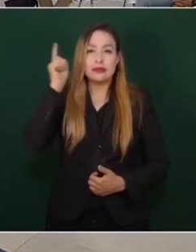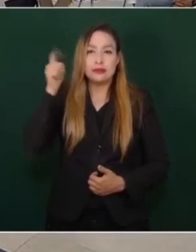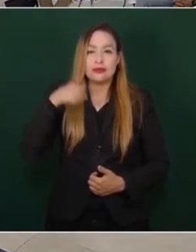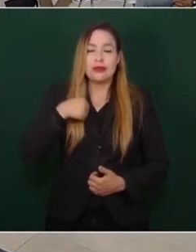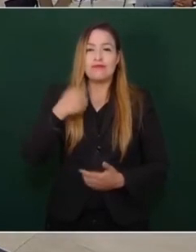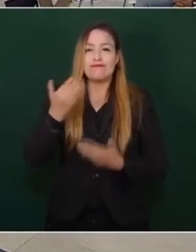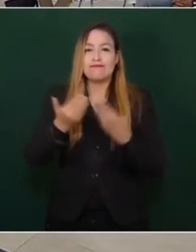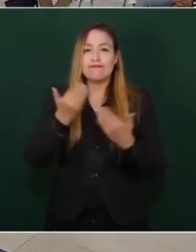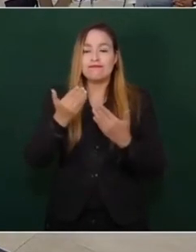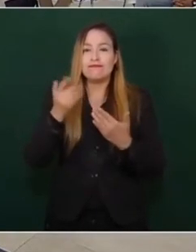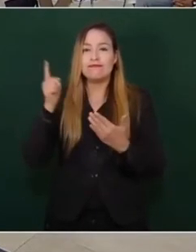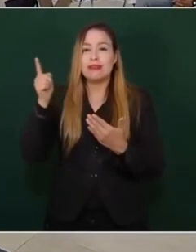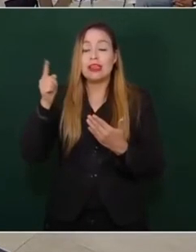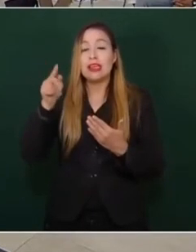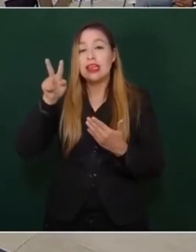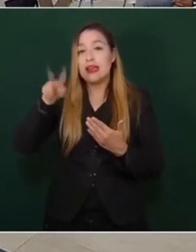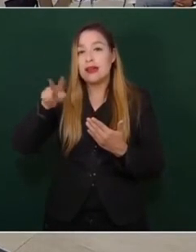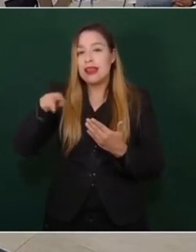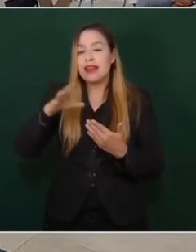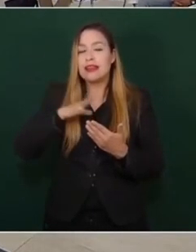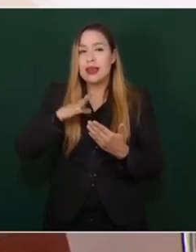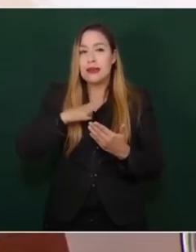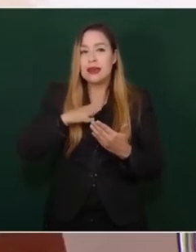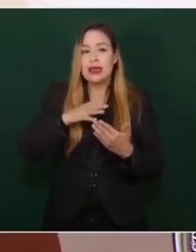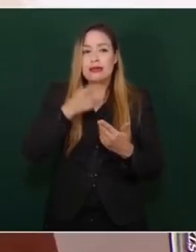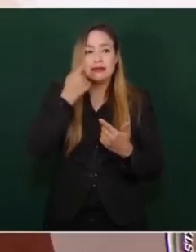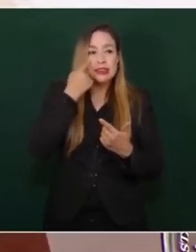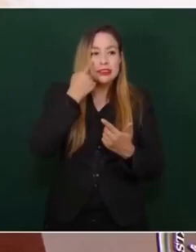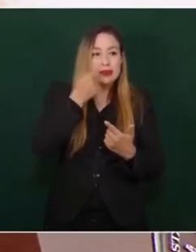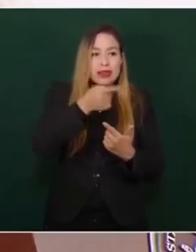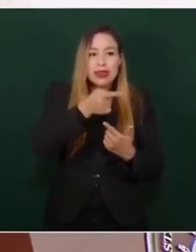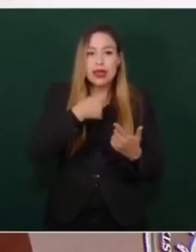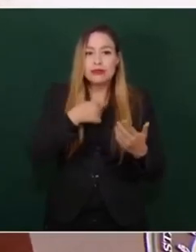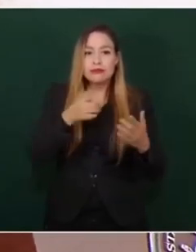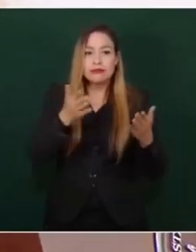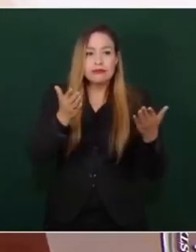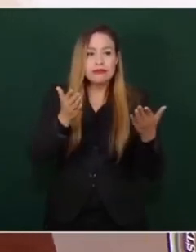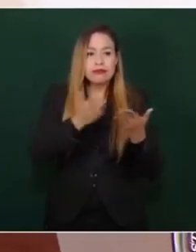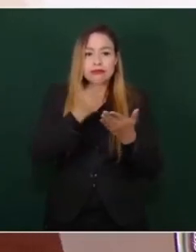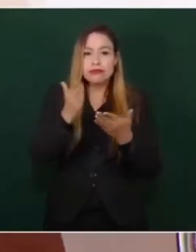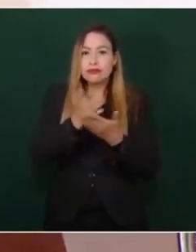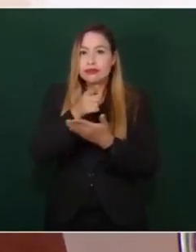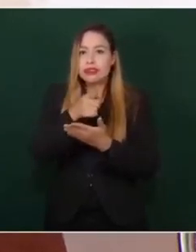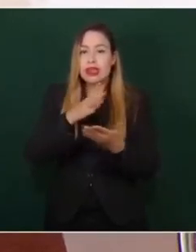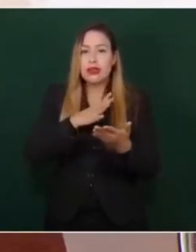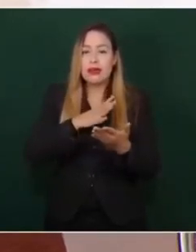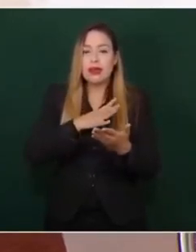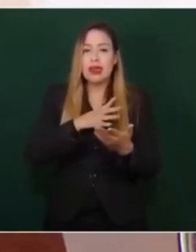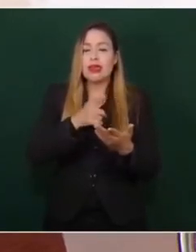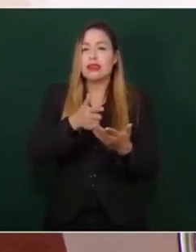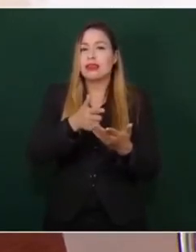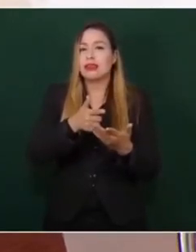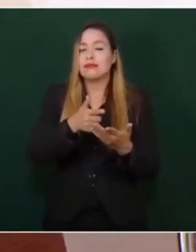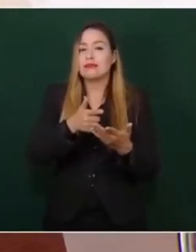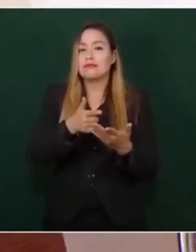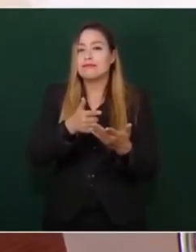de pobreza, de injusticias, lo fue cambiando